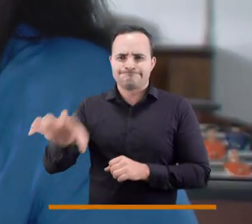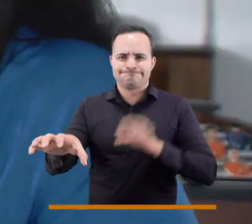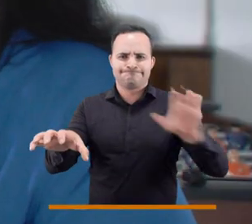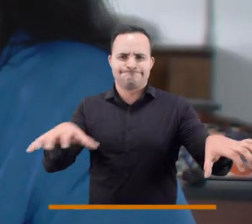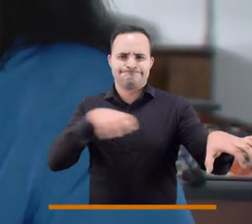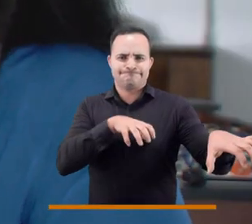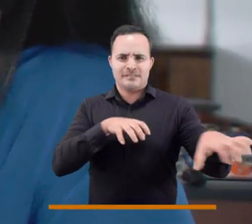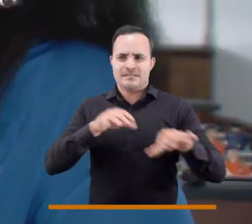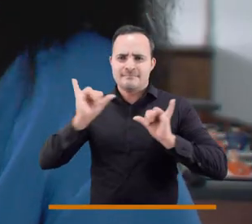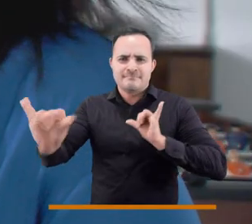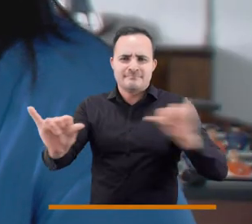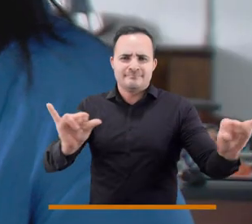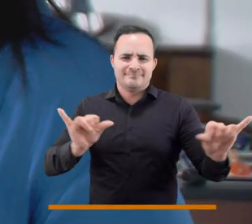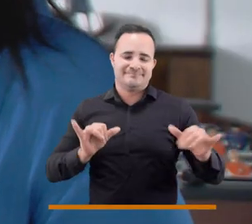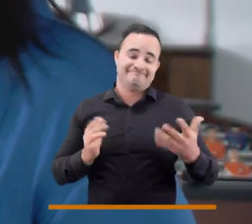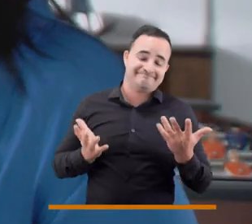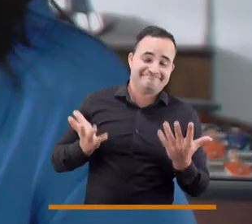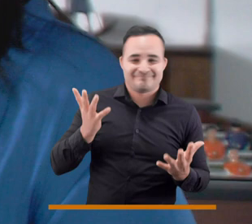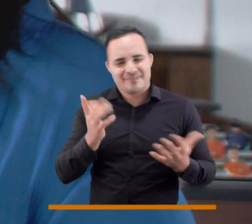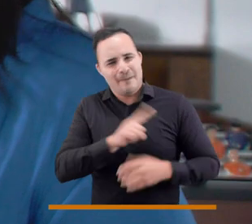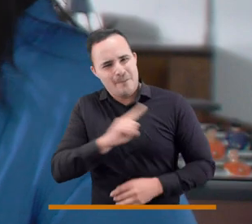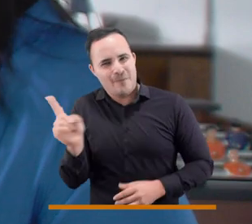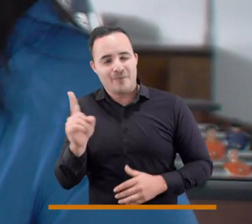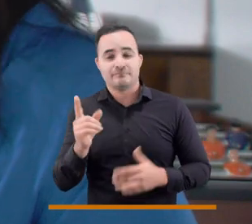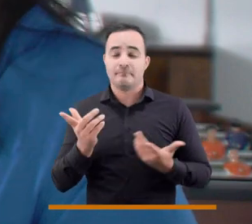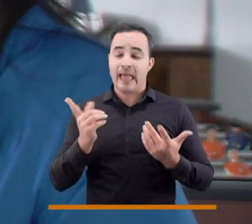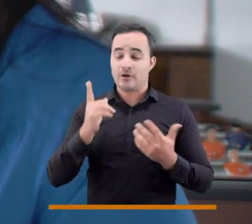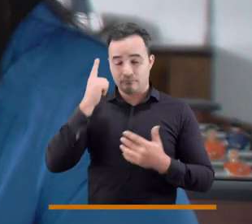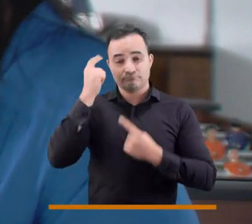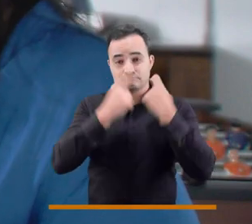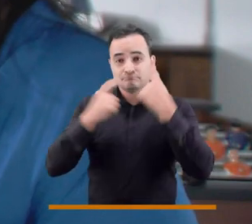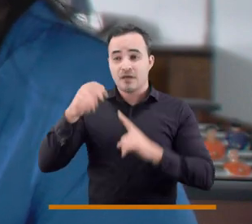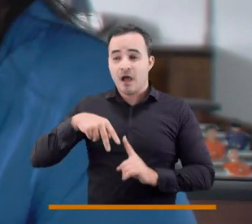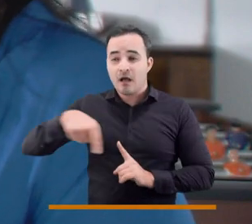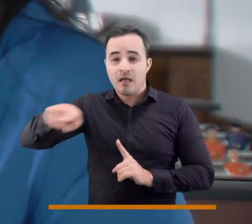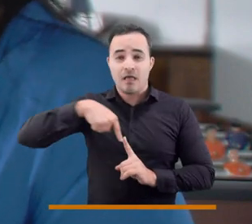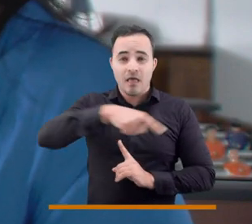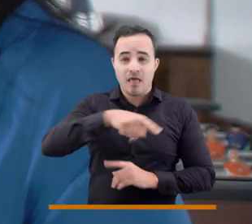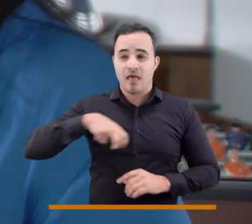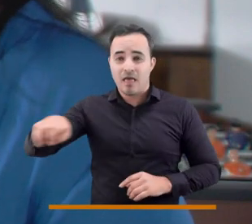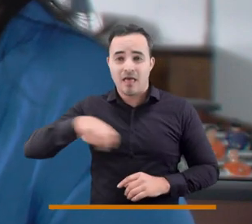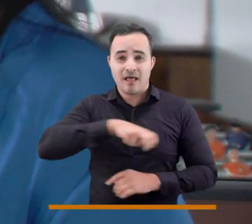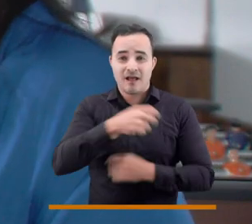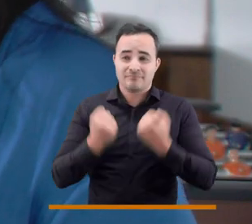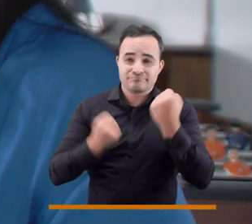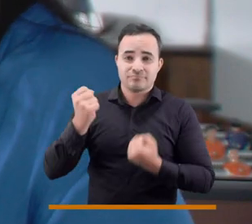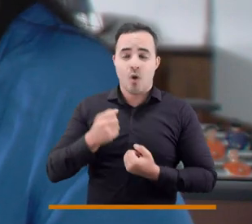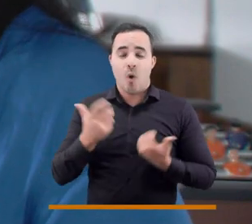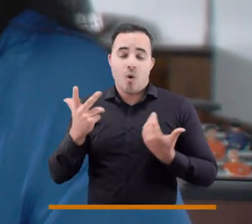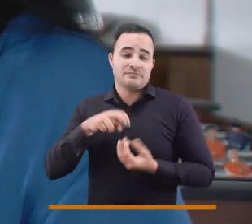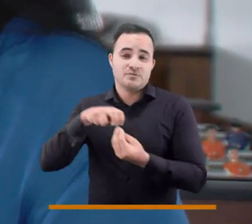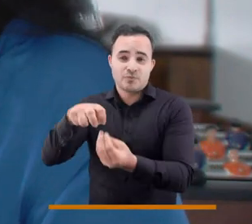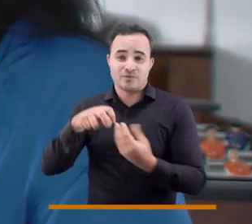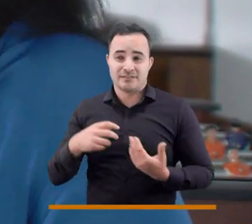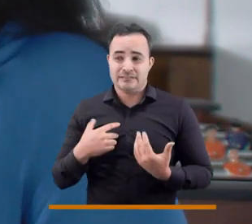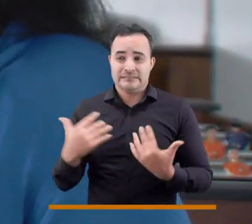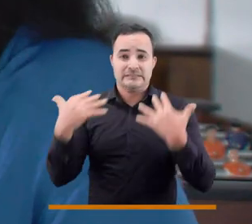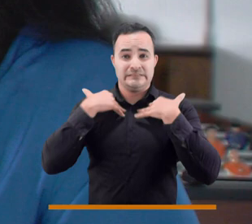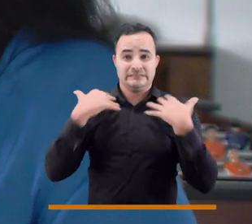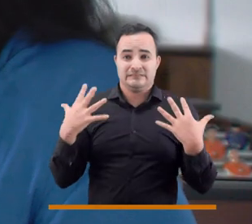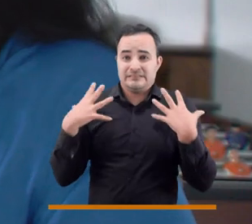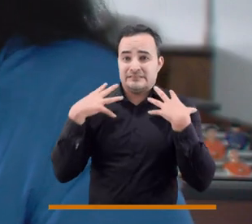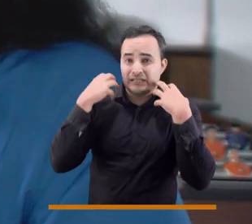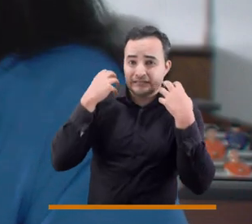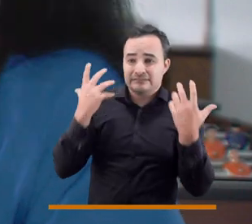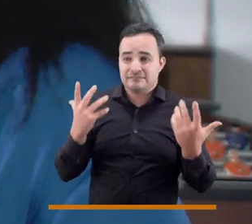De todas maneras, el desplazamiento estresa mucho. Y los tacos y el tener que durar dos horas en un transporte para poder